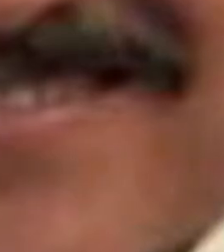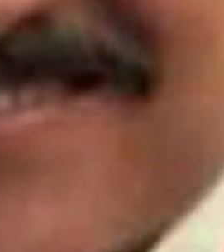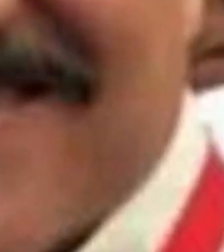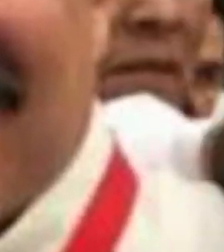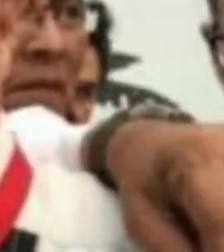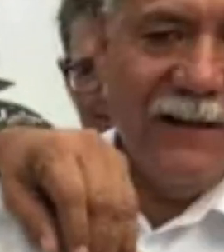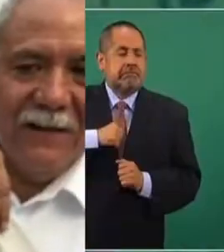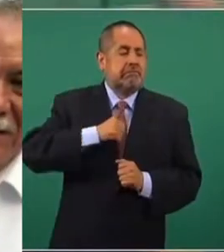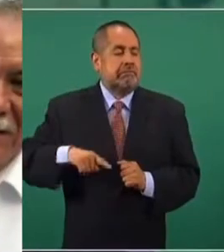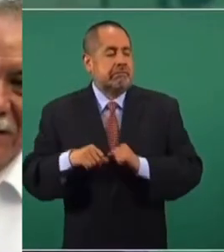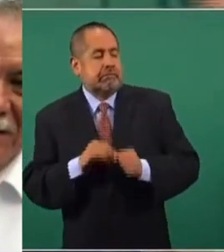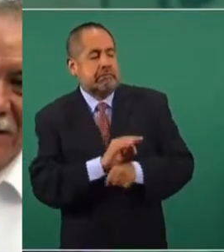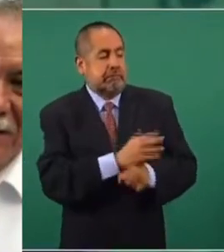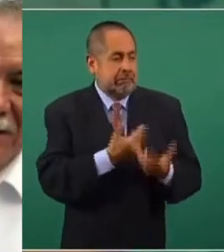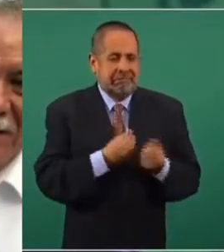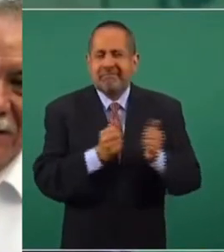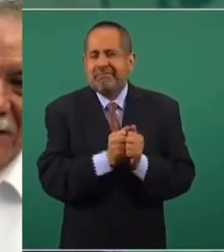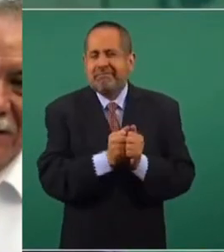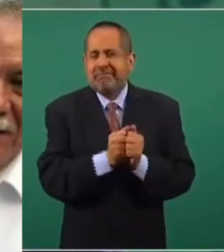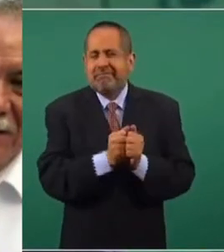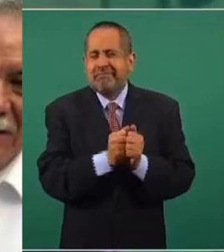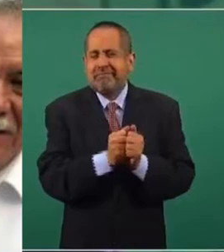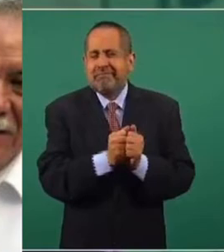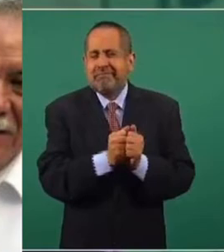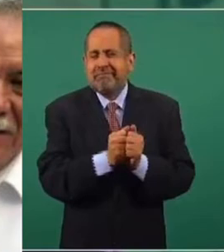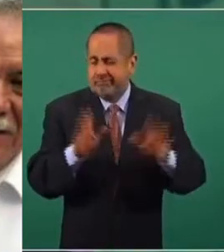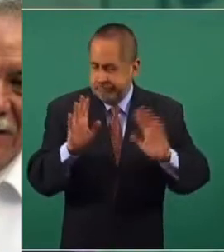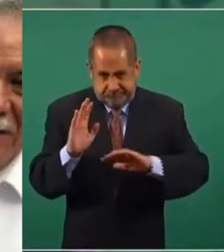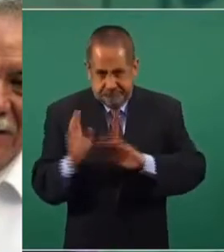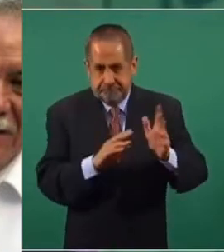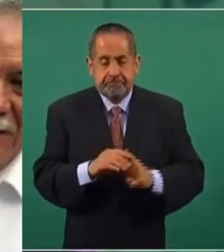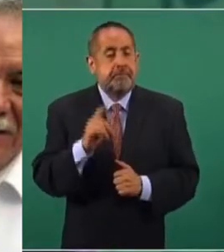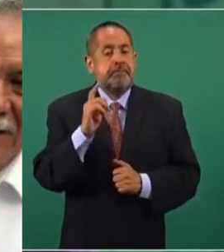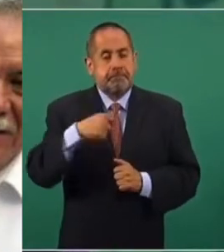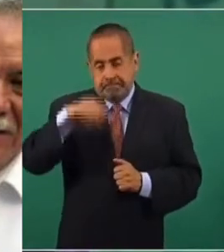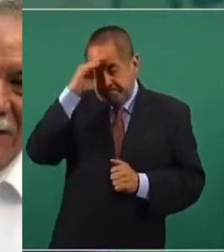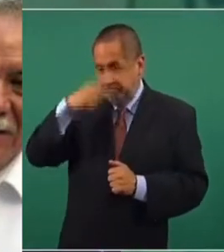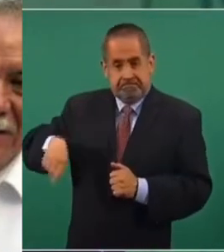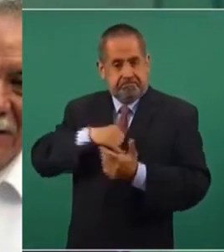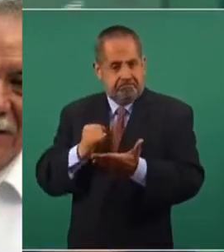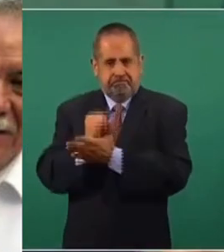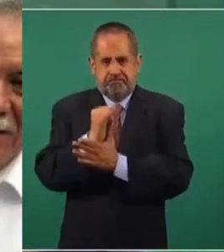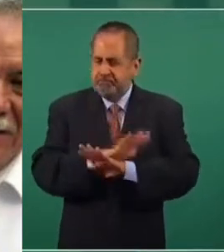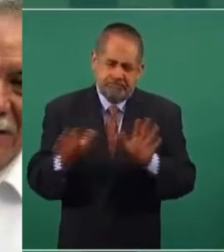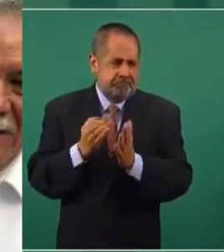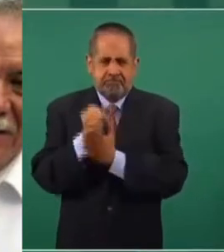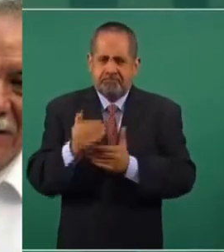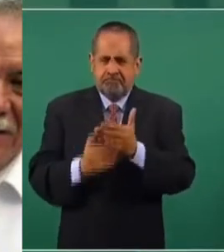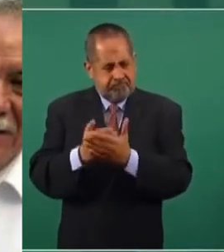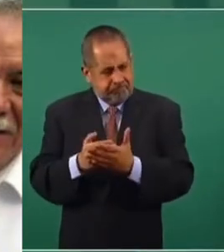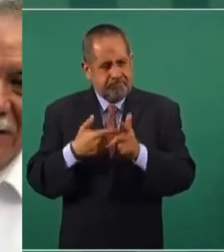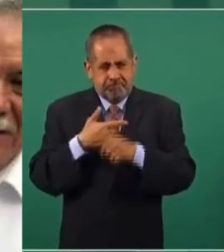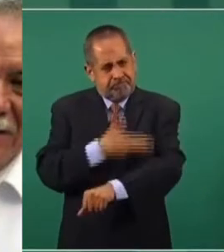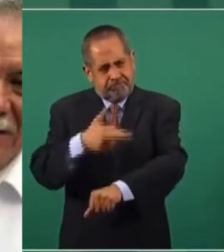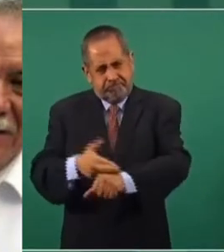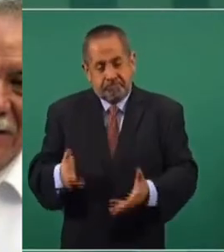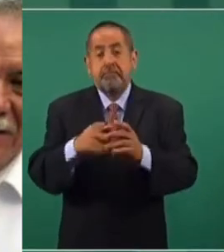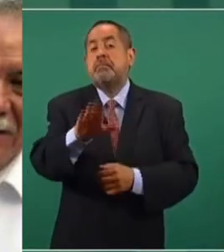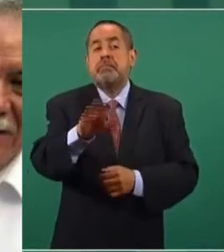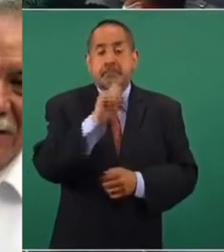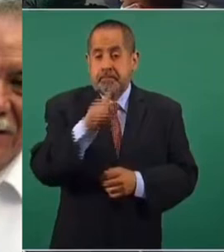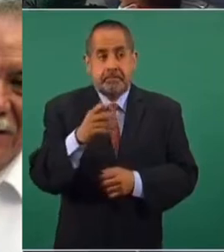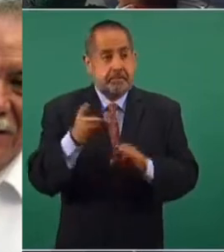Traficantes de influencia, asociados con políticos. Bueno, y decidimos echar a andar todo el plan nuevo. Ah,